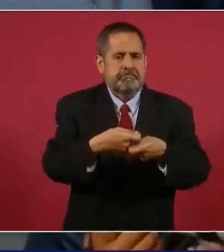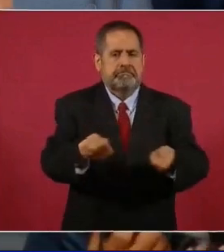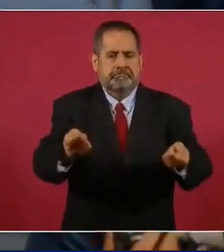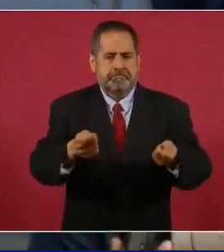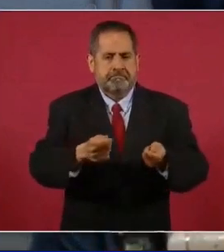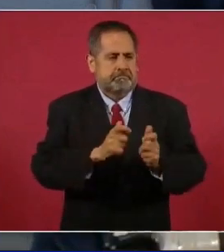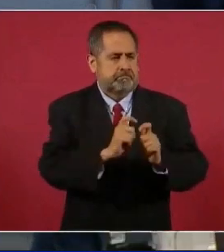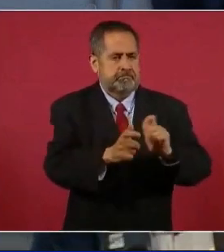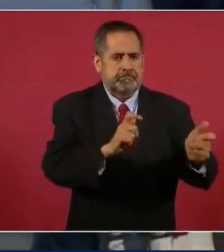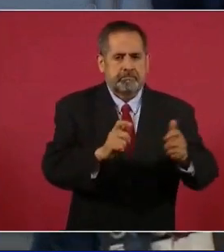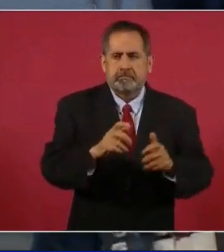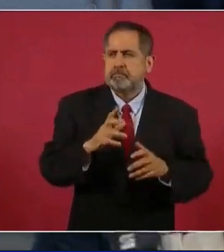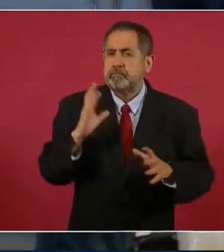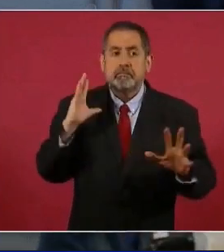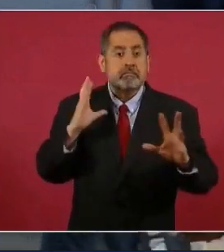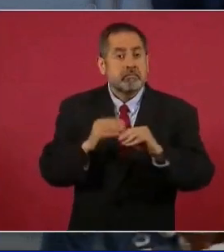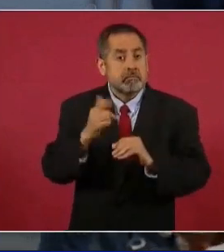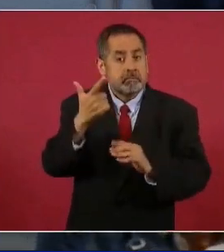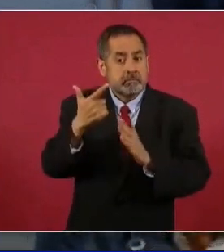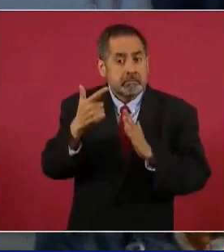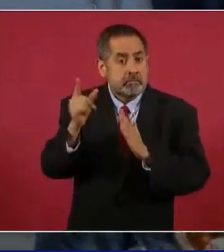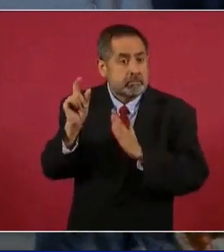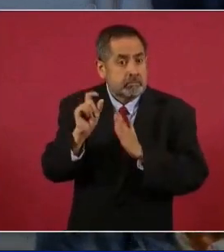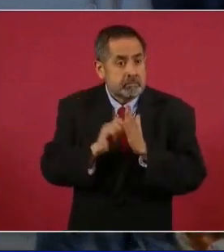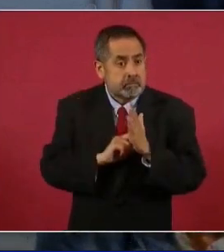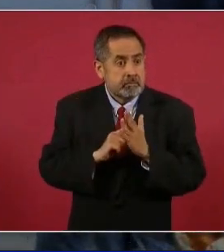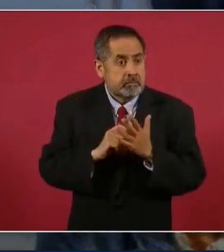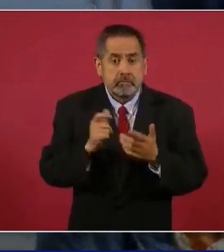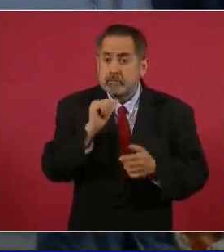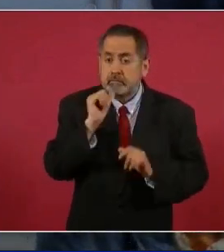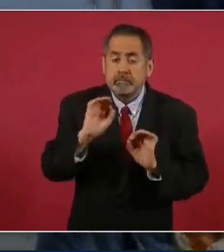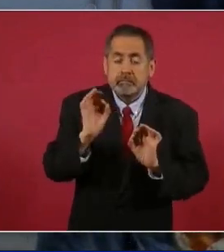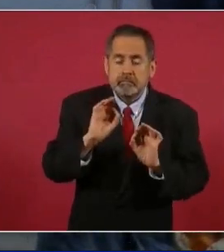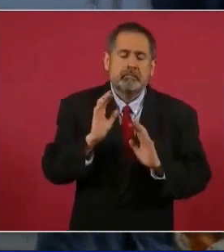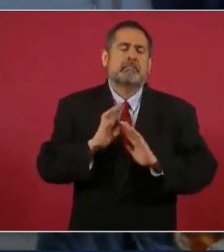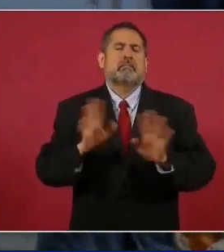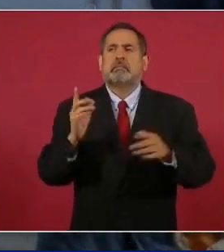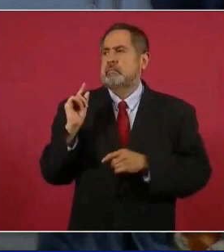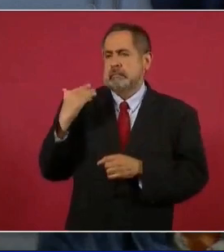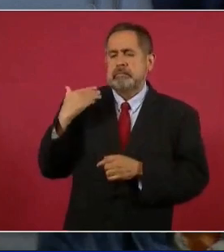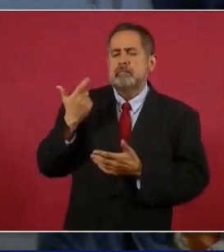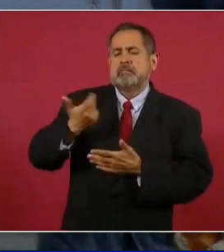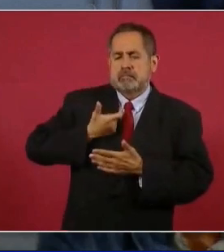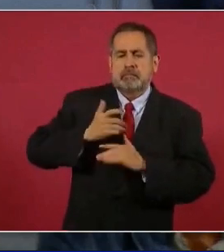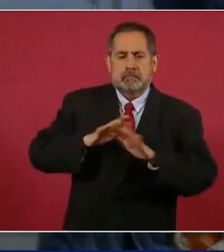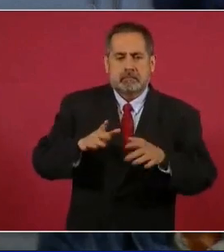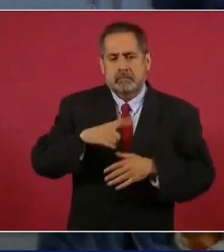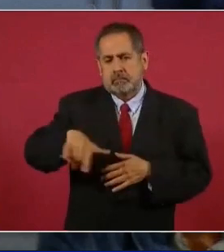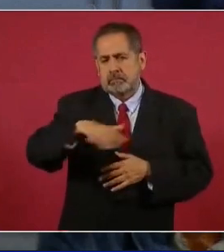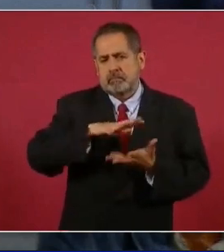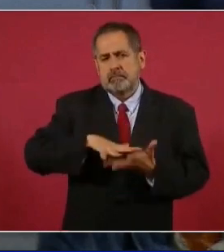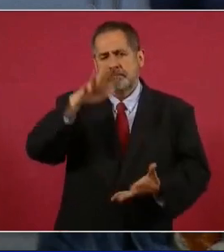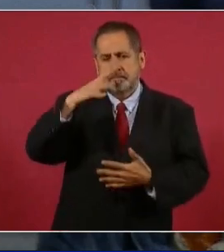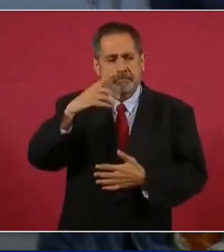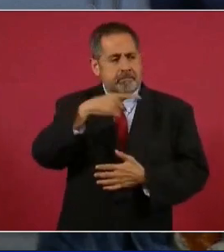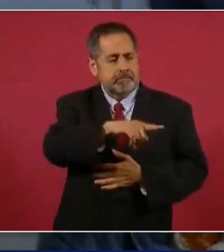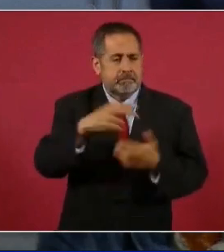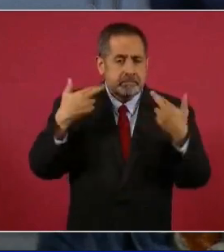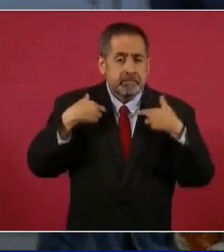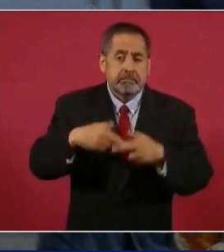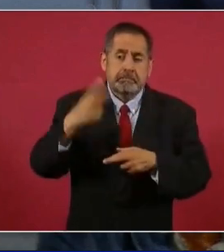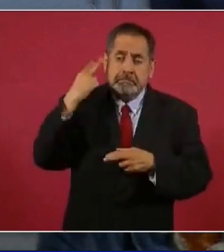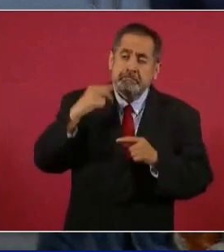ascendía ya casi a los siete meses de sueldo. Ellos, pues como se sabrá, en su gran mayoría son maestros y maestras que viajan a